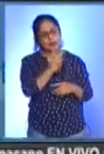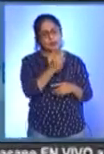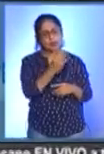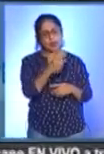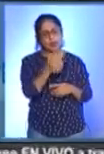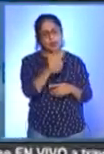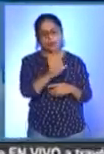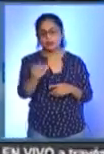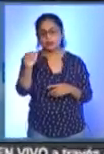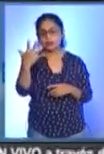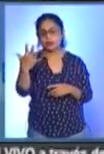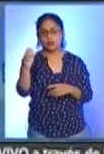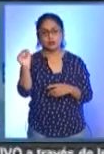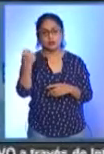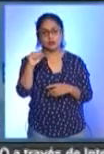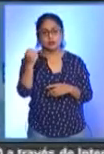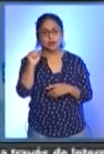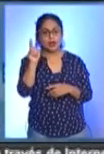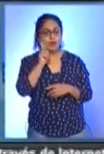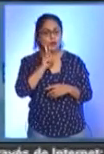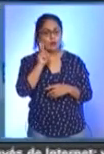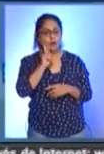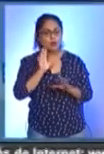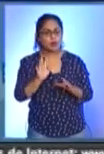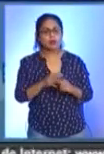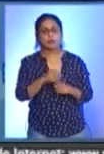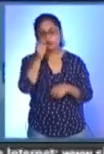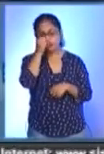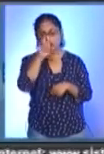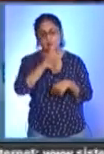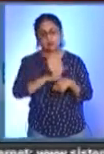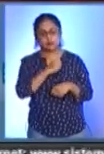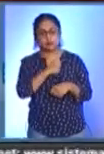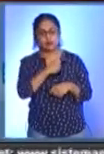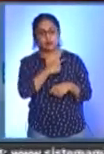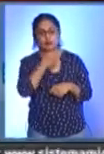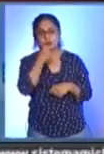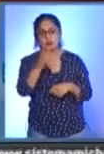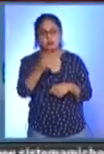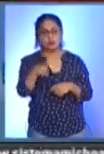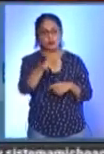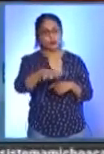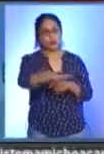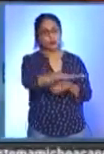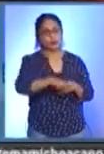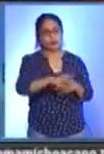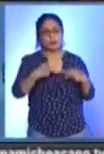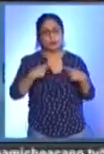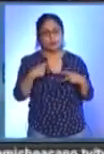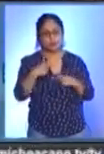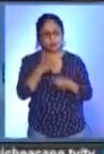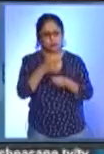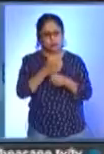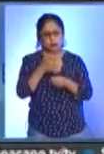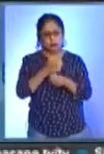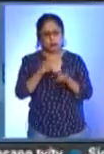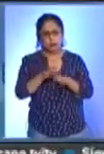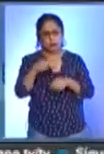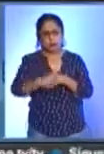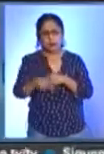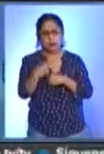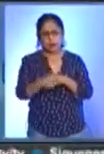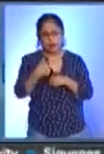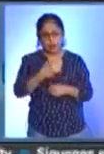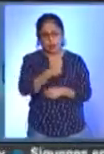al 5 de septiembre. Por lo anterior, Secretaría de Salud de Michoacán reitera que la población debe de identificar su riesgo individual para, en